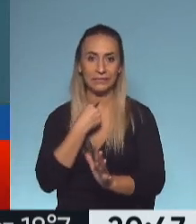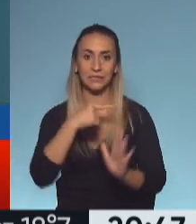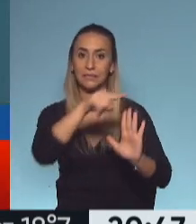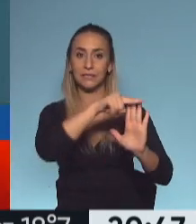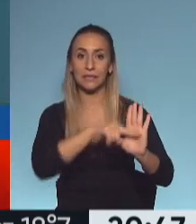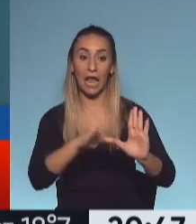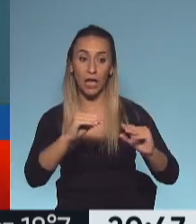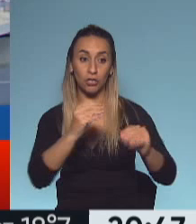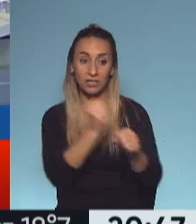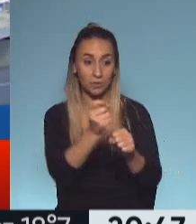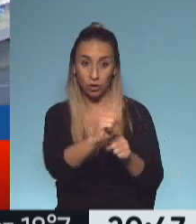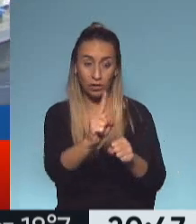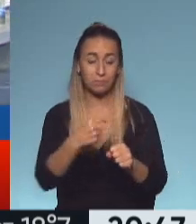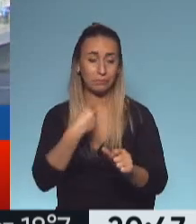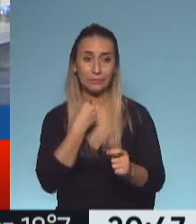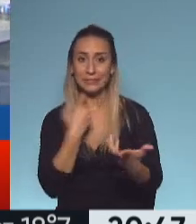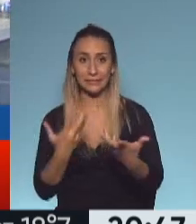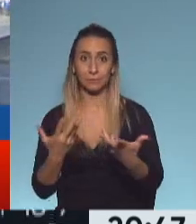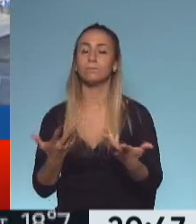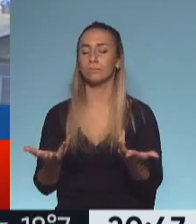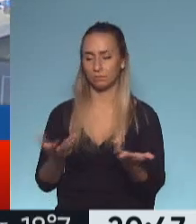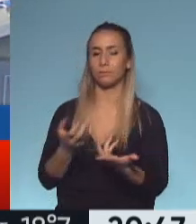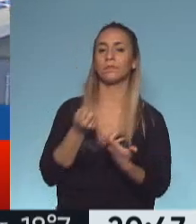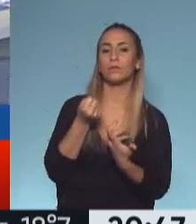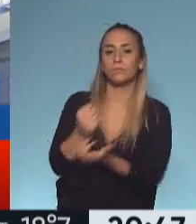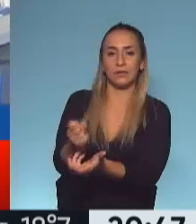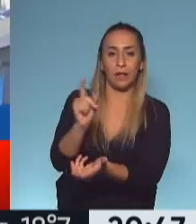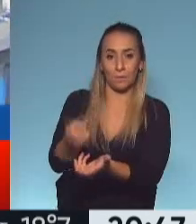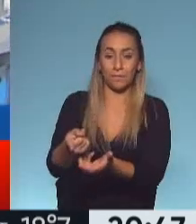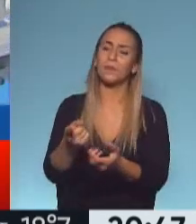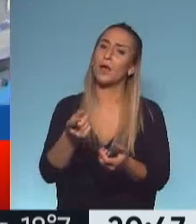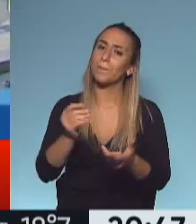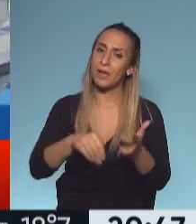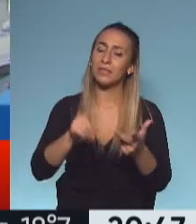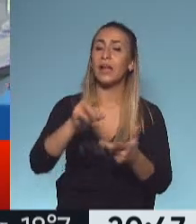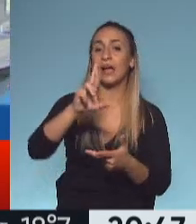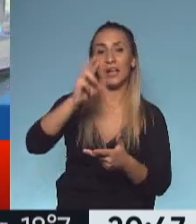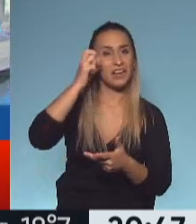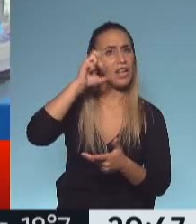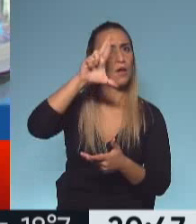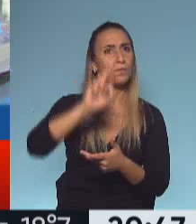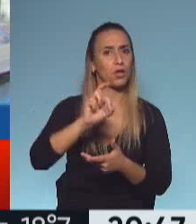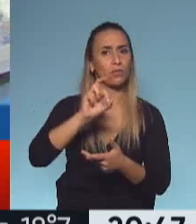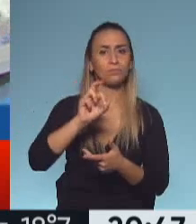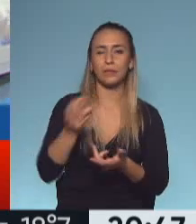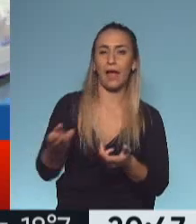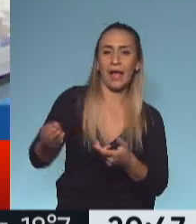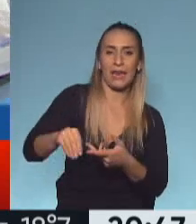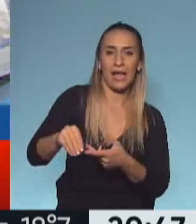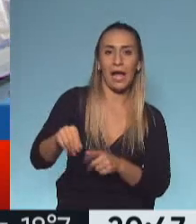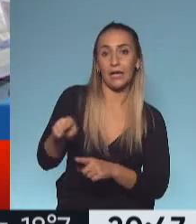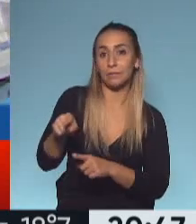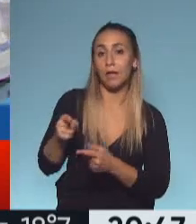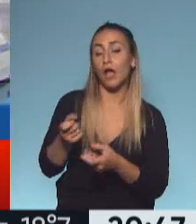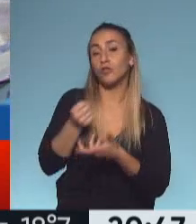la nocturnidad. Fíjate que tenemos más medidas, recordemos que el Repro solamente por este mes extiende, agrega si querés.